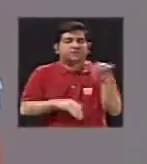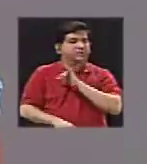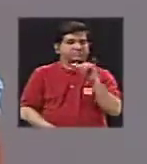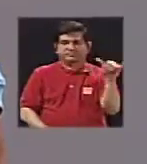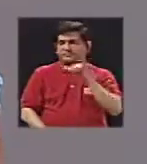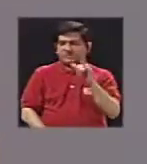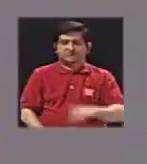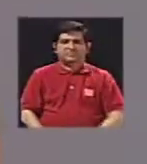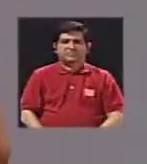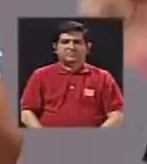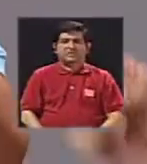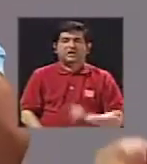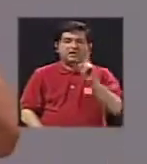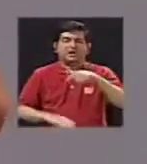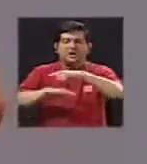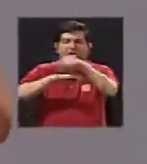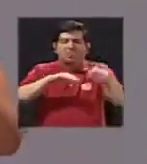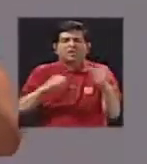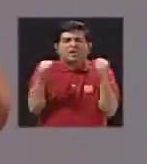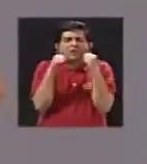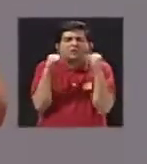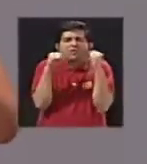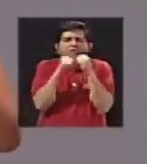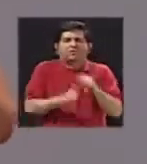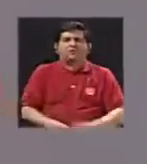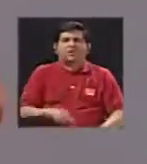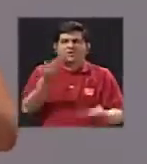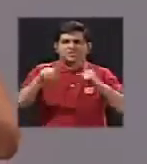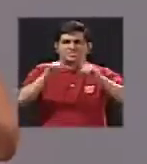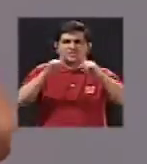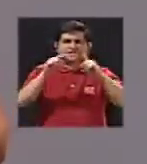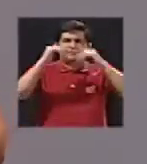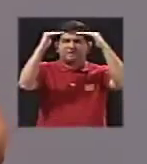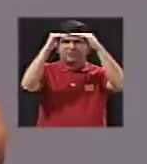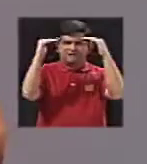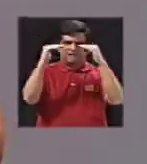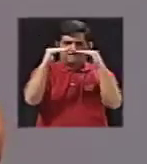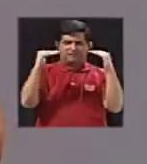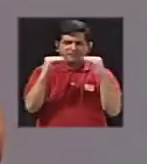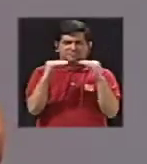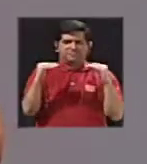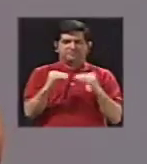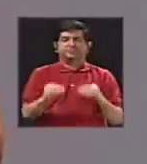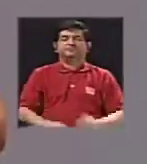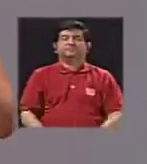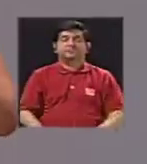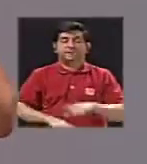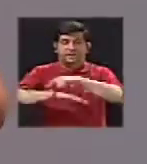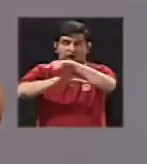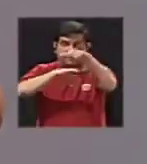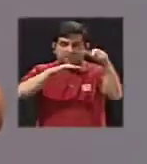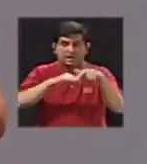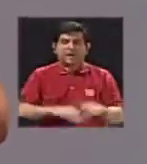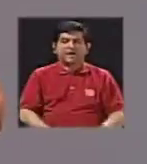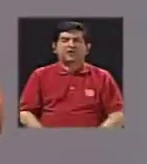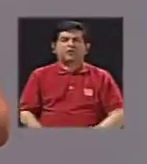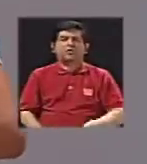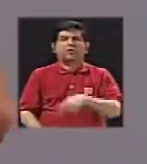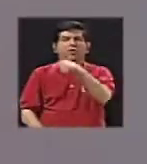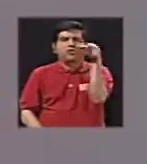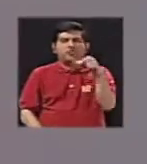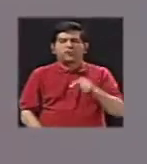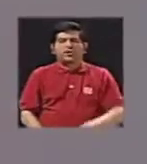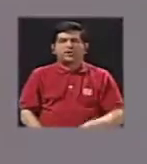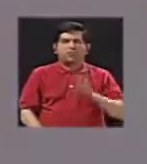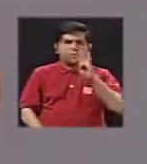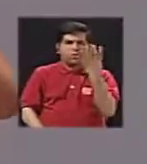mismo en un lago frío que hay cierta estratificación. Por ejemplo, el lago que está en la laguna de Rio Cuarto o la laguna de